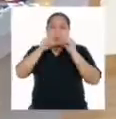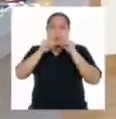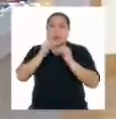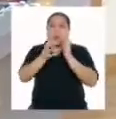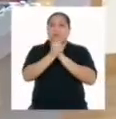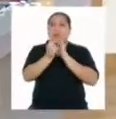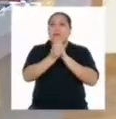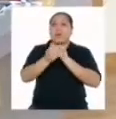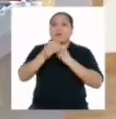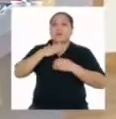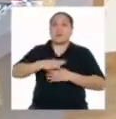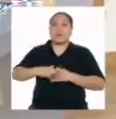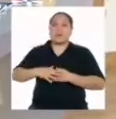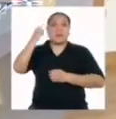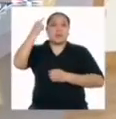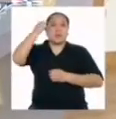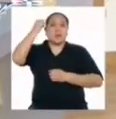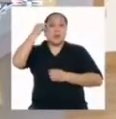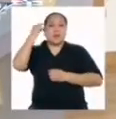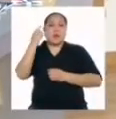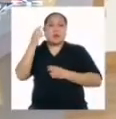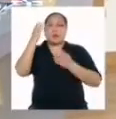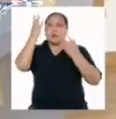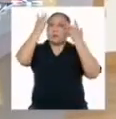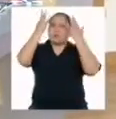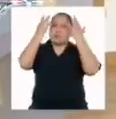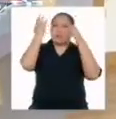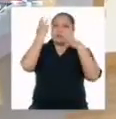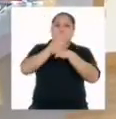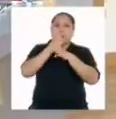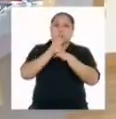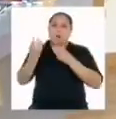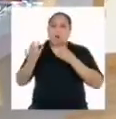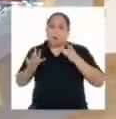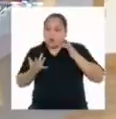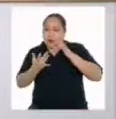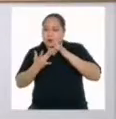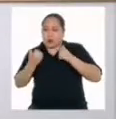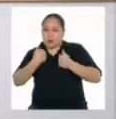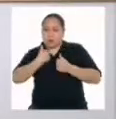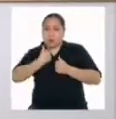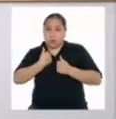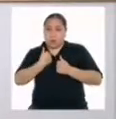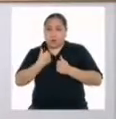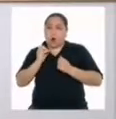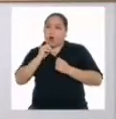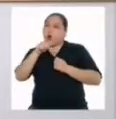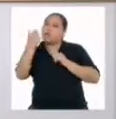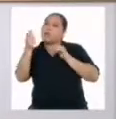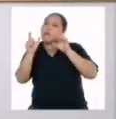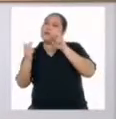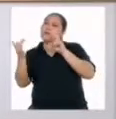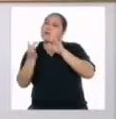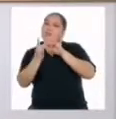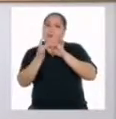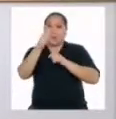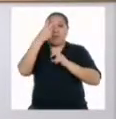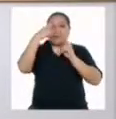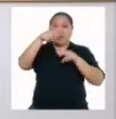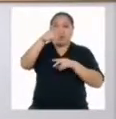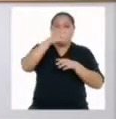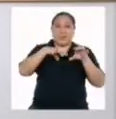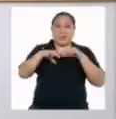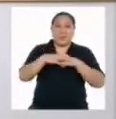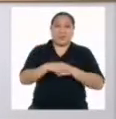físicas, intelectuales, creativas o para relacionarnos con nosotras mismas y con los demás. ¿Han visto lo que acaba de hacer